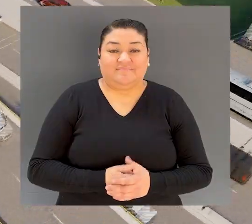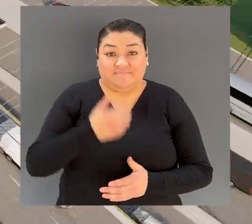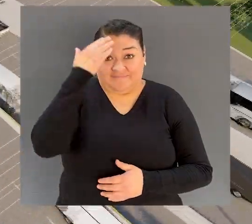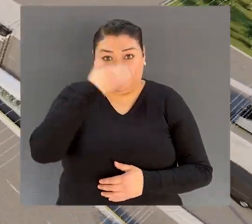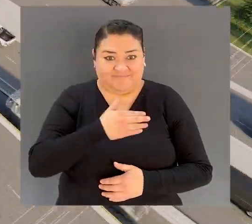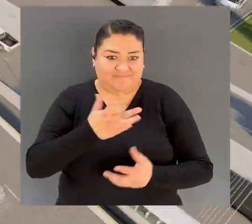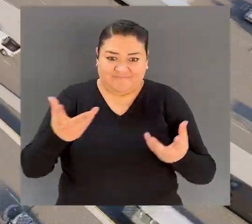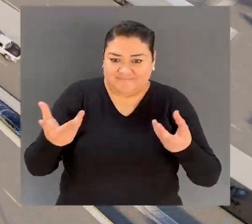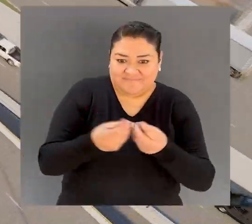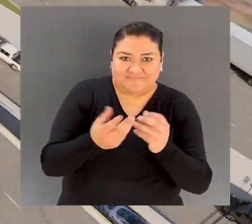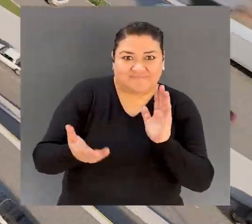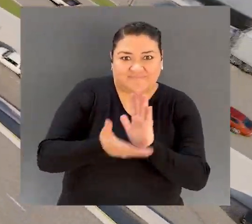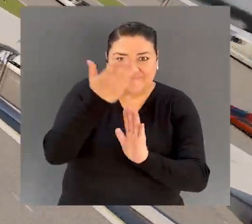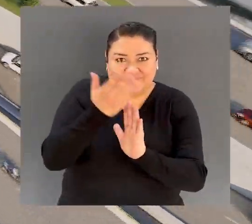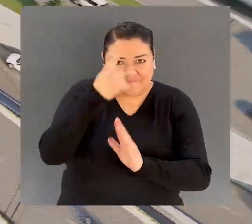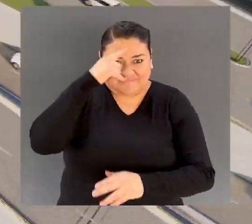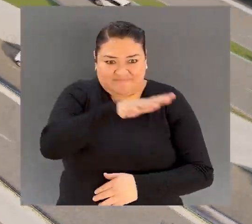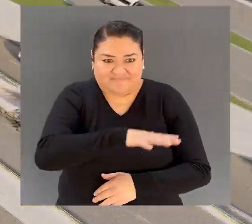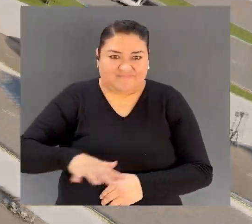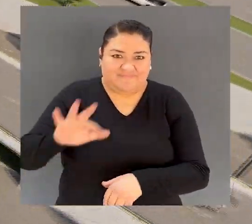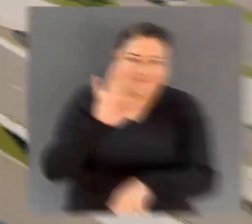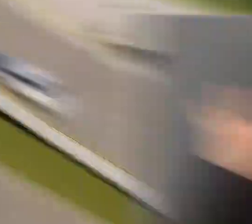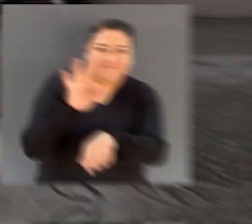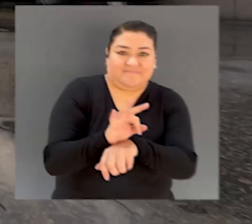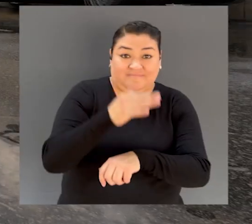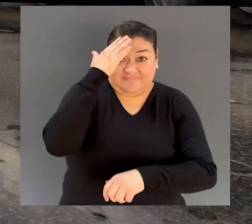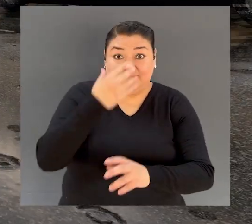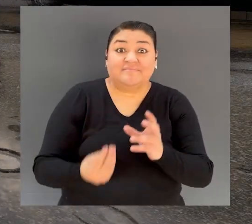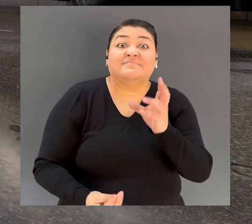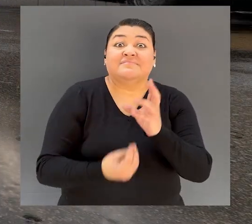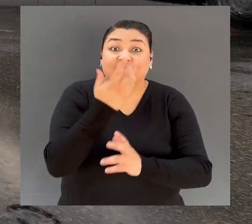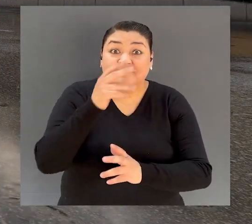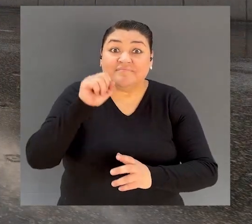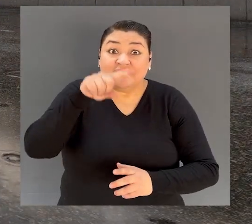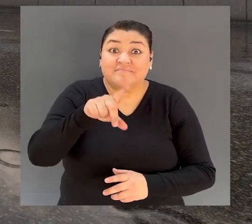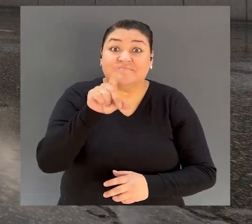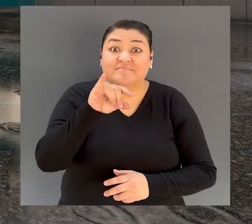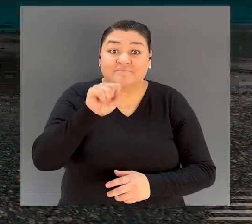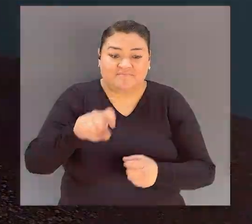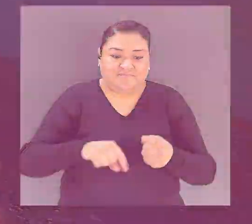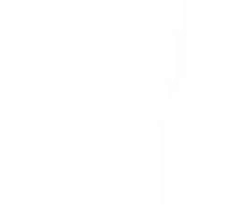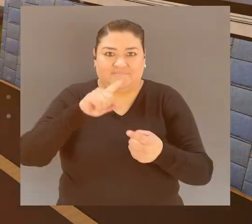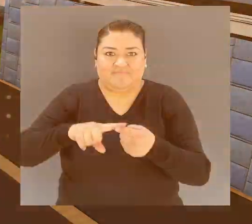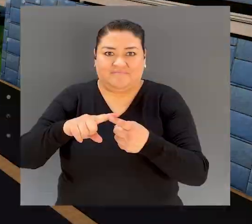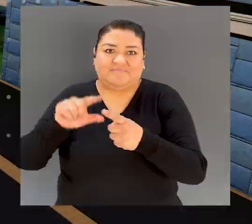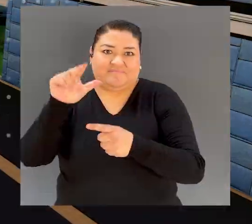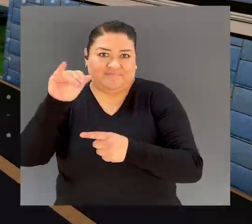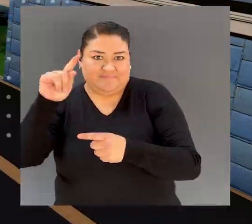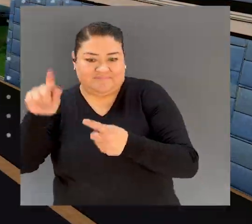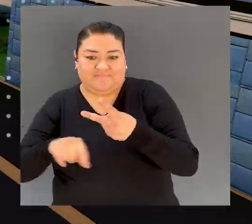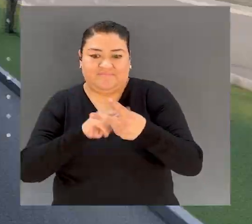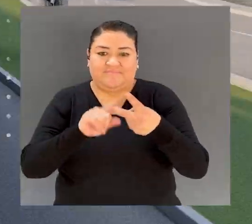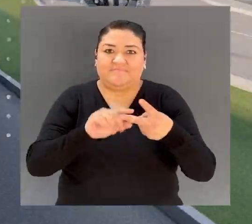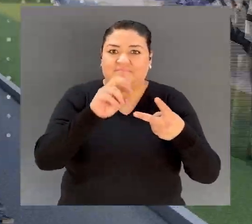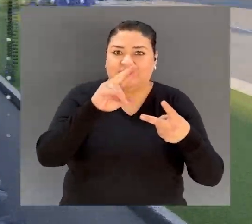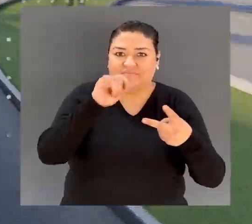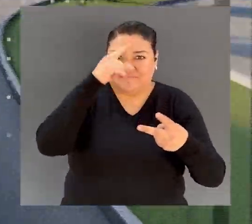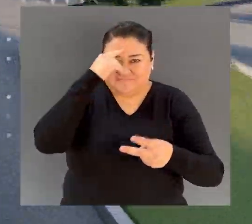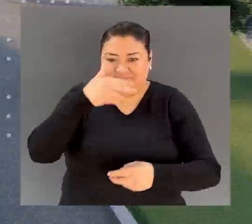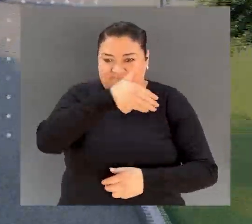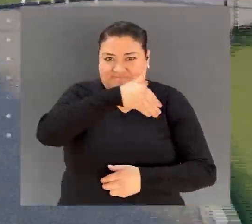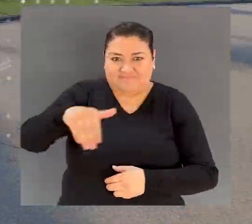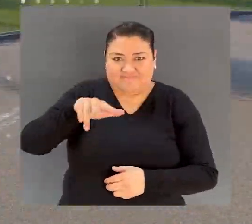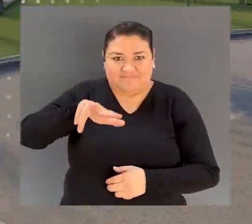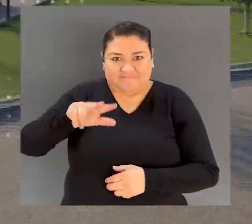Seguimos construyendo futuro para los poblanos, con la construcción de dos distribuidores viales, Central de Abastos y Ejército de